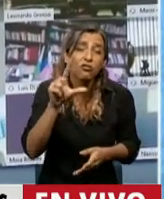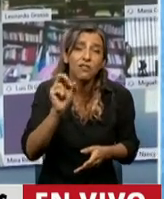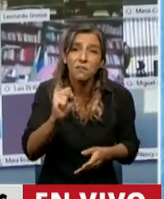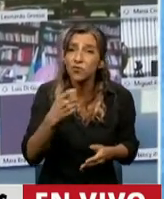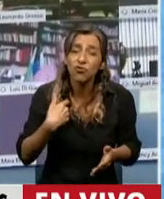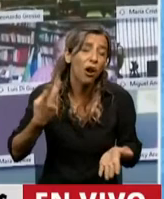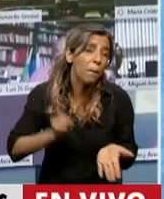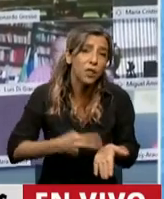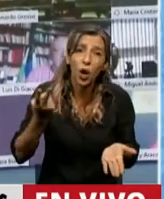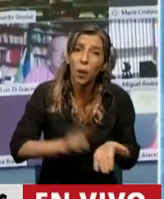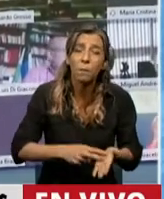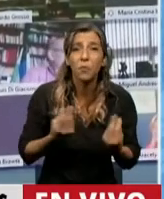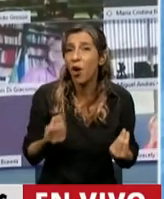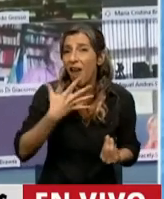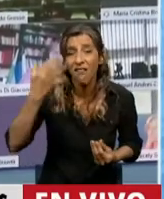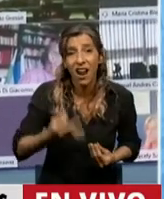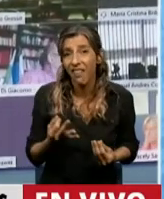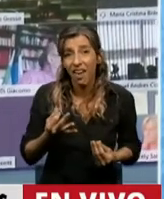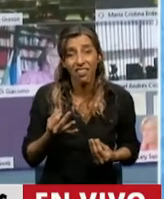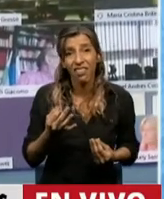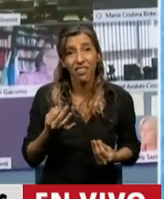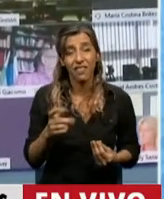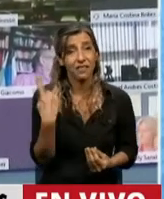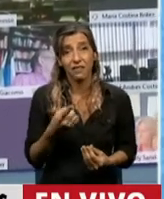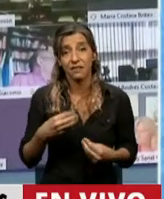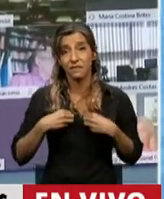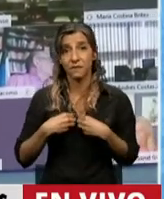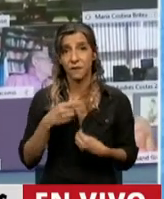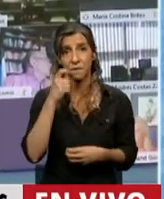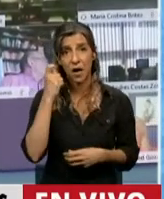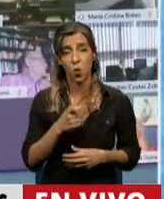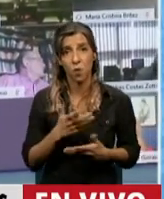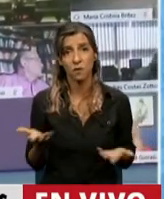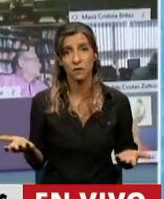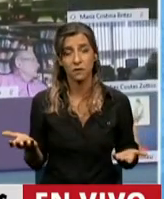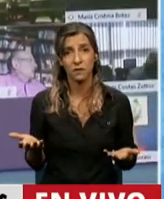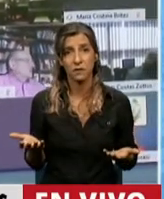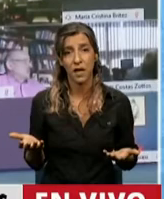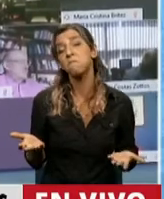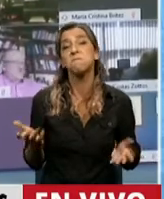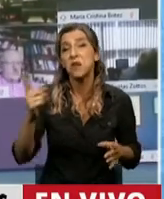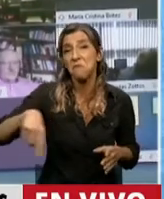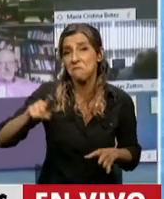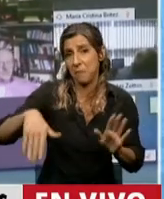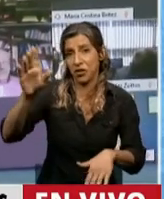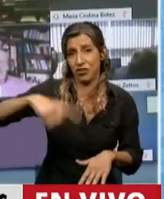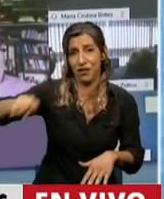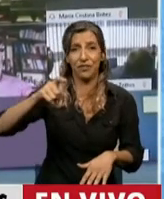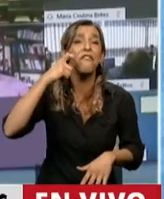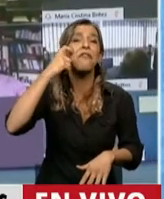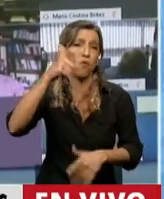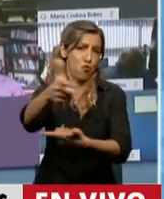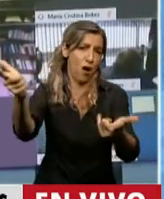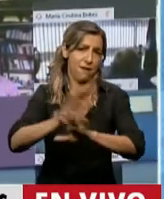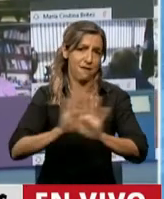realmente debería avergonzar, el único defecto es que la mayoría no tienen vergüenza sino que